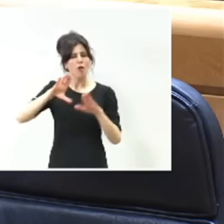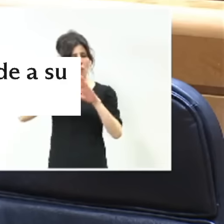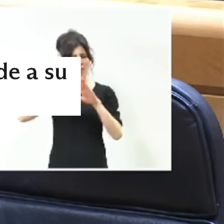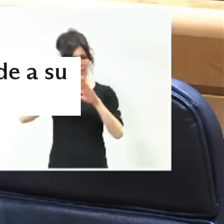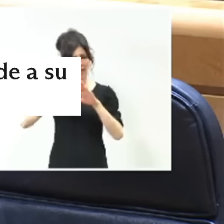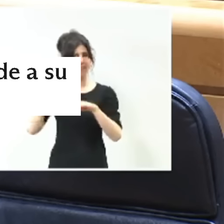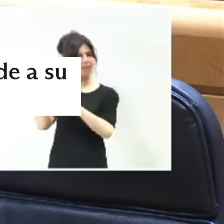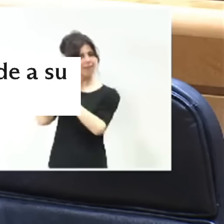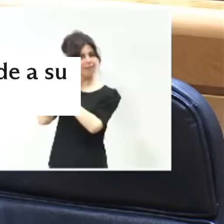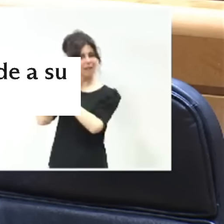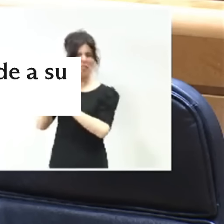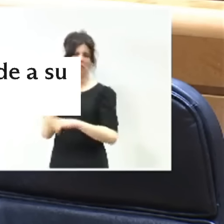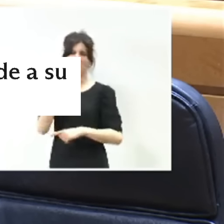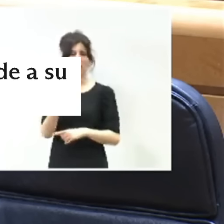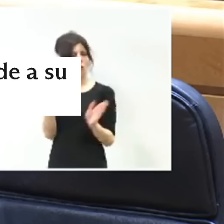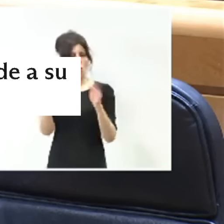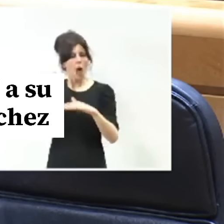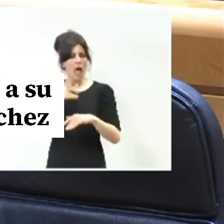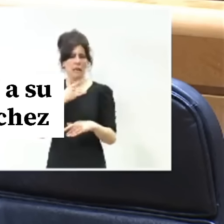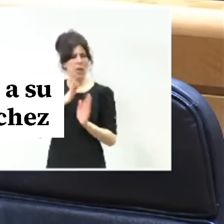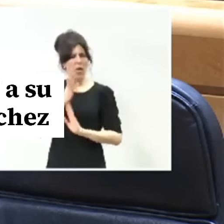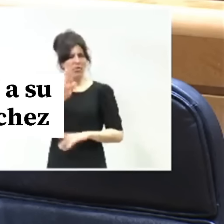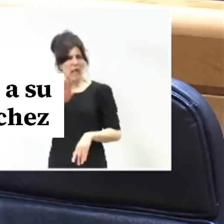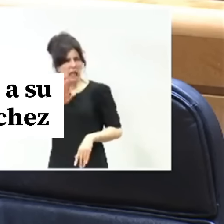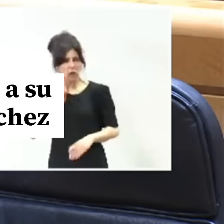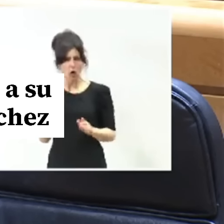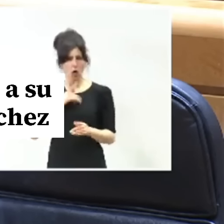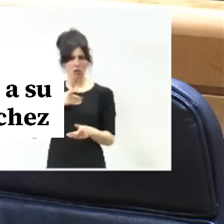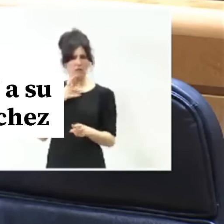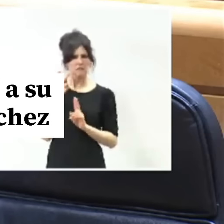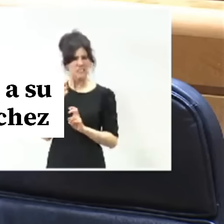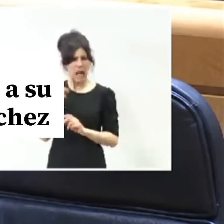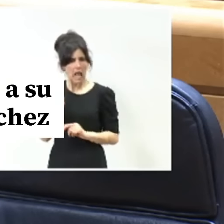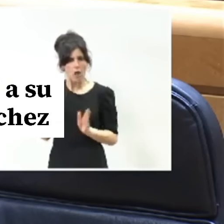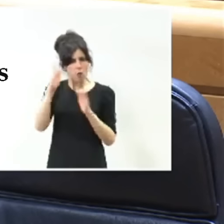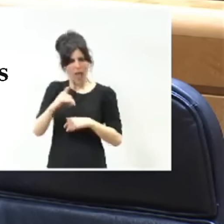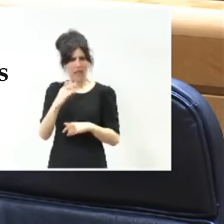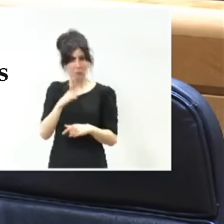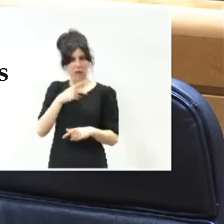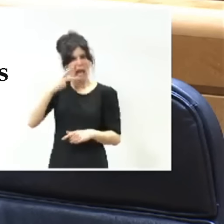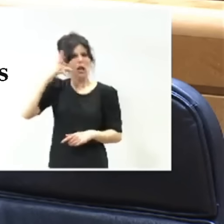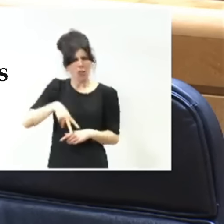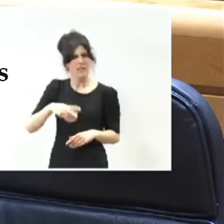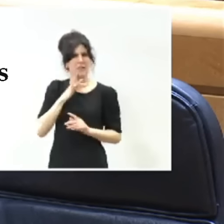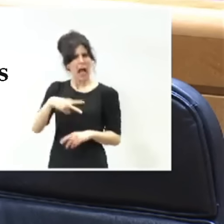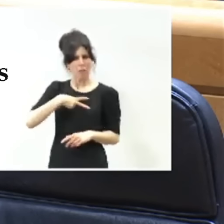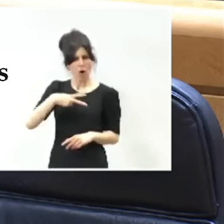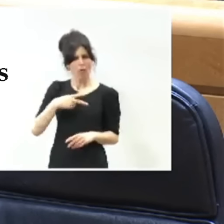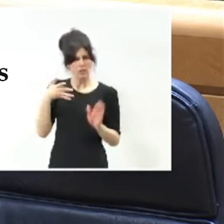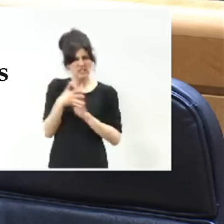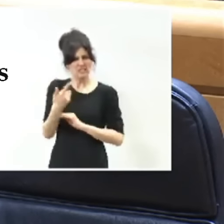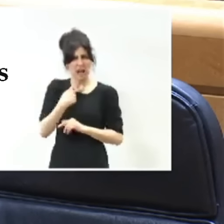detrás diciendo que no había habido delito fiscal a pesar de que se había reconocido por parte del abogado que